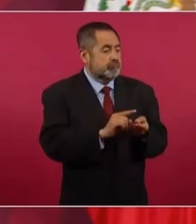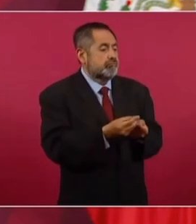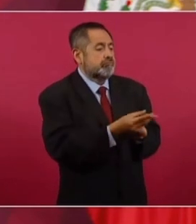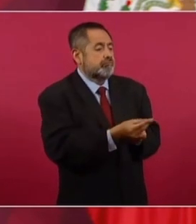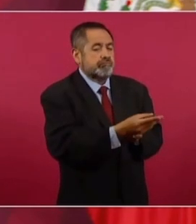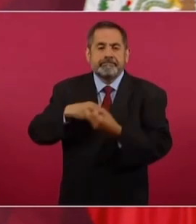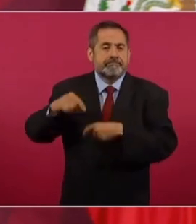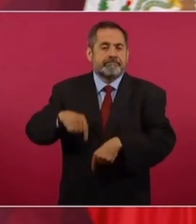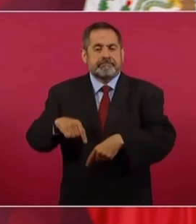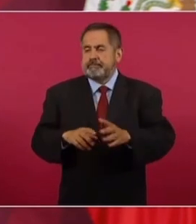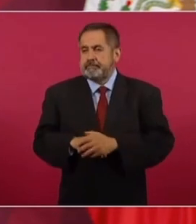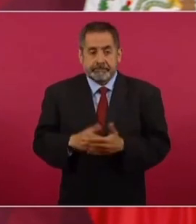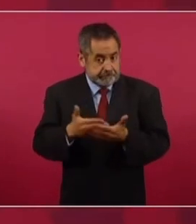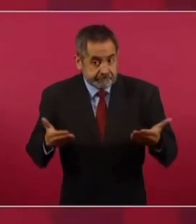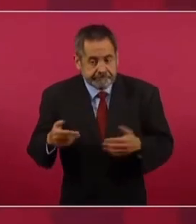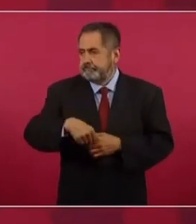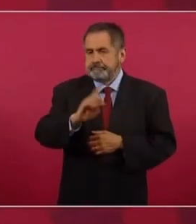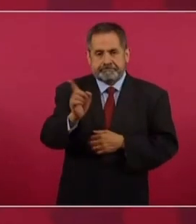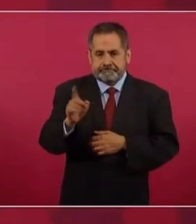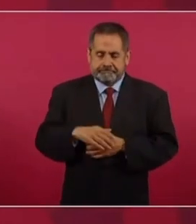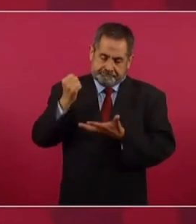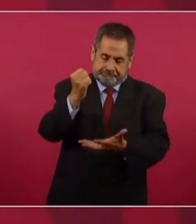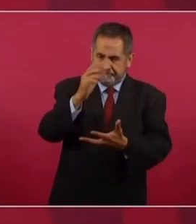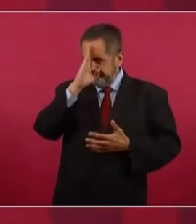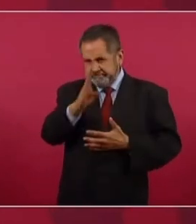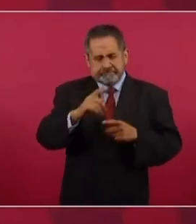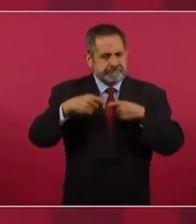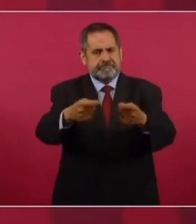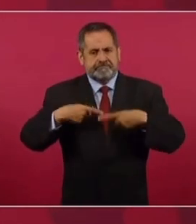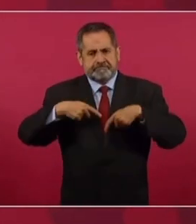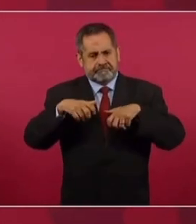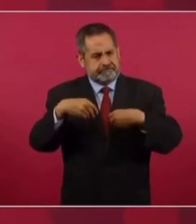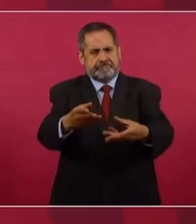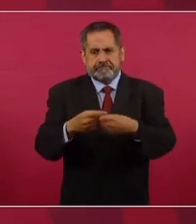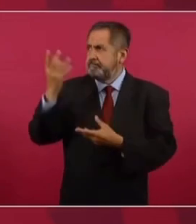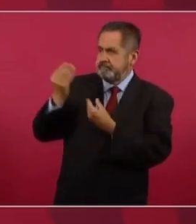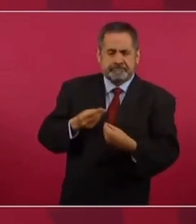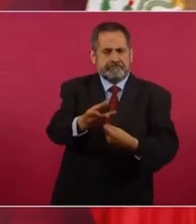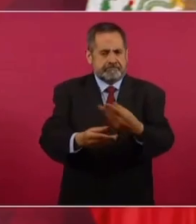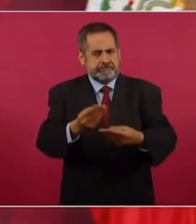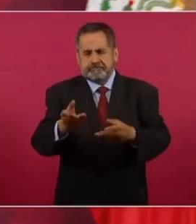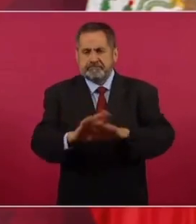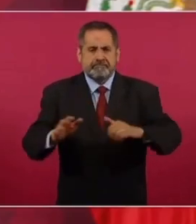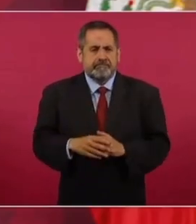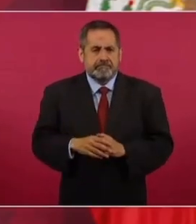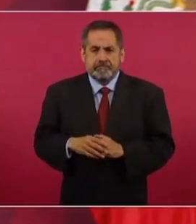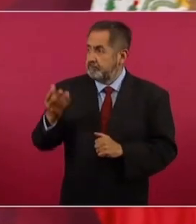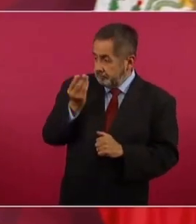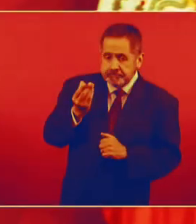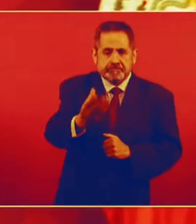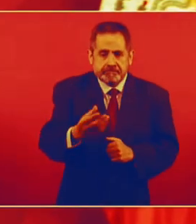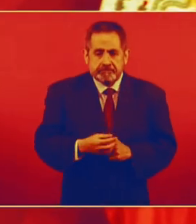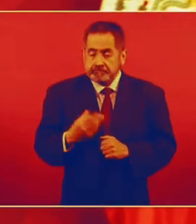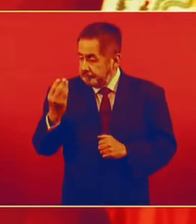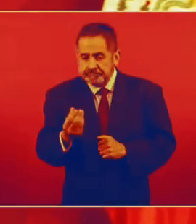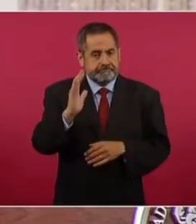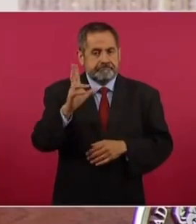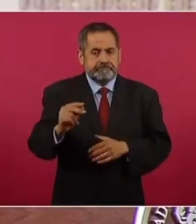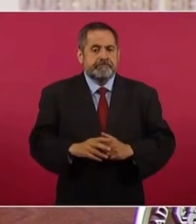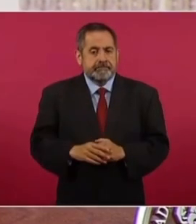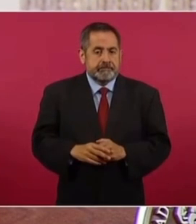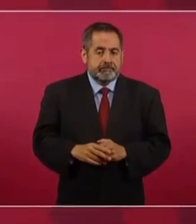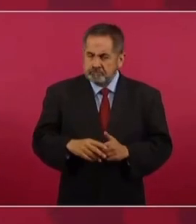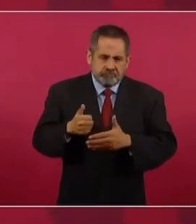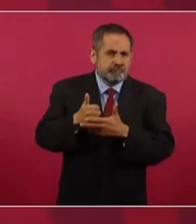por el mismo gobierno. Y ahora no. El presupuesto es del pueblo. Nosotros somos facilitadores. Tenemos esto. Ahí les va. Directo.